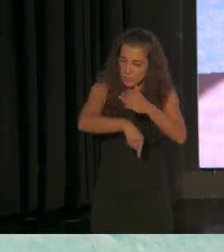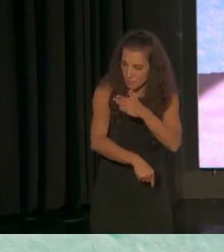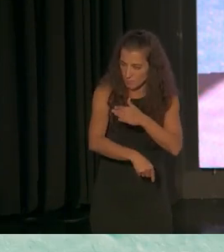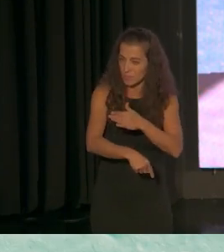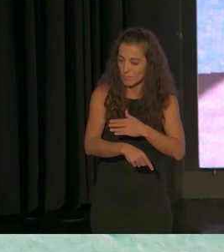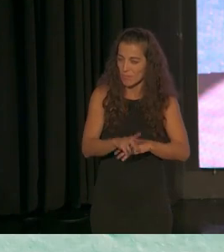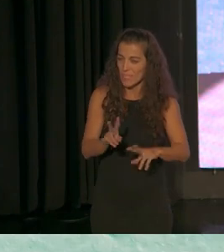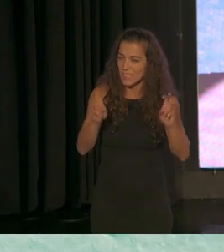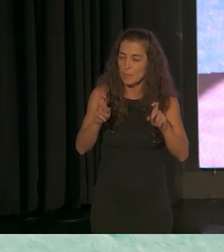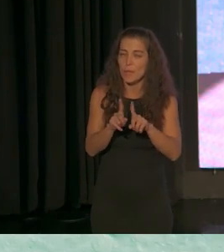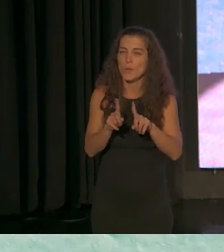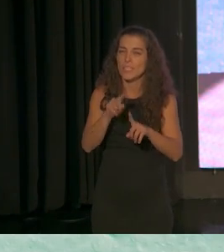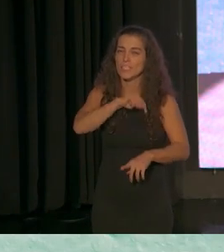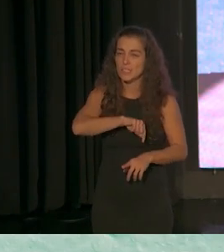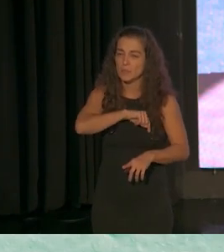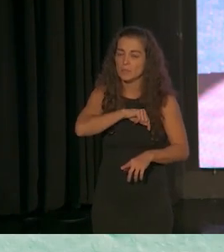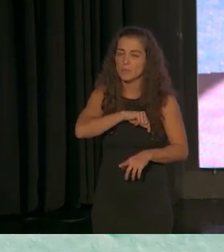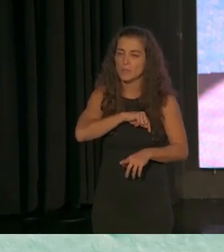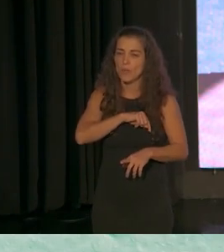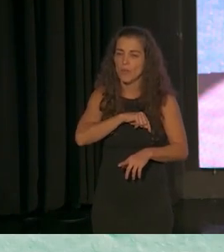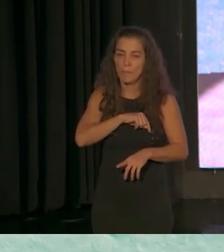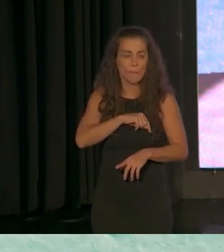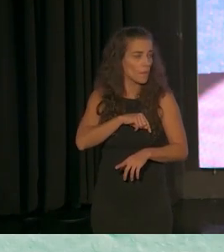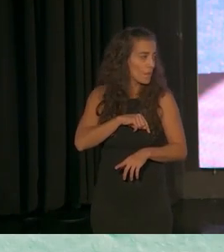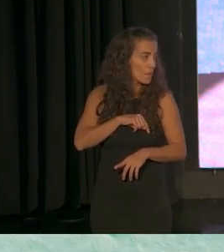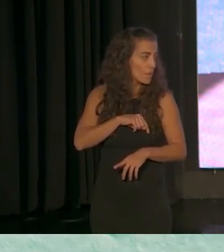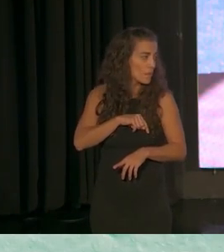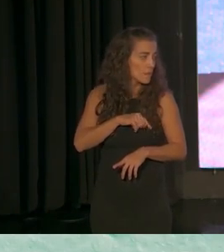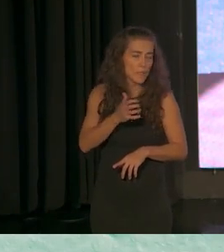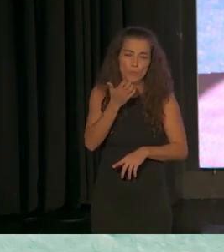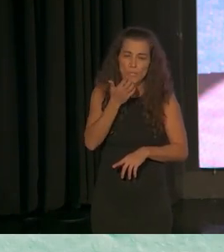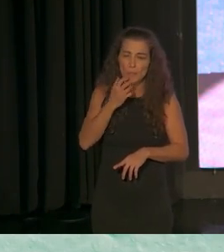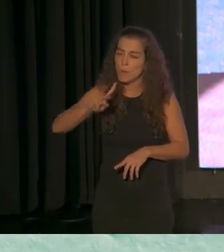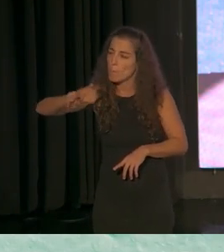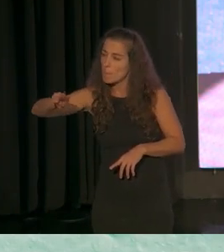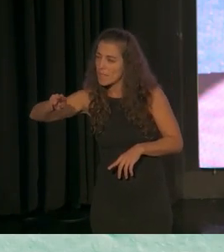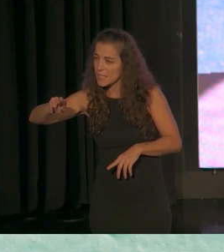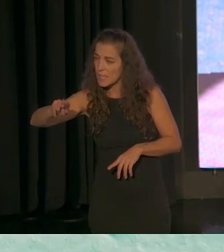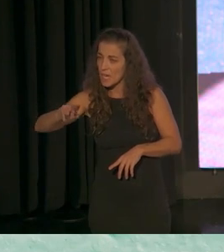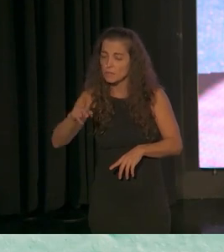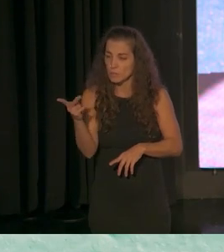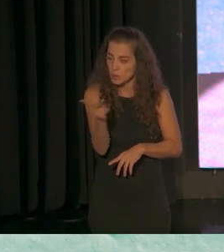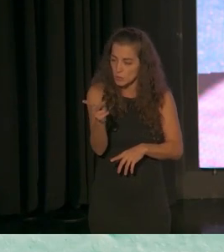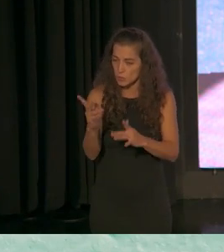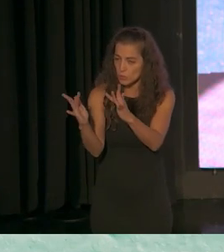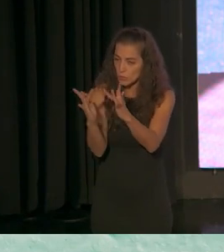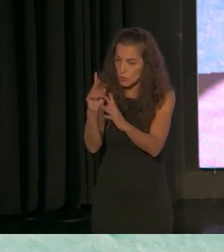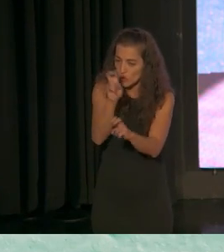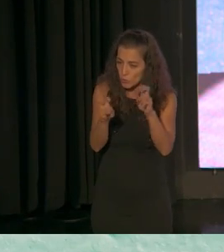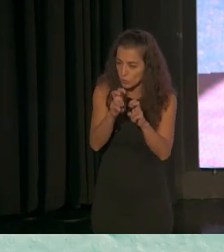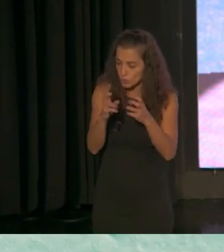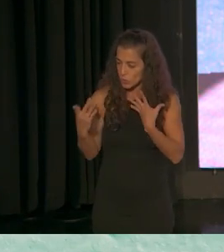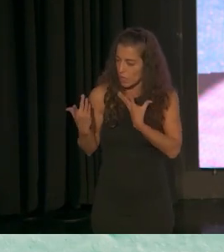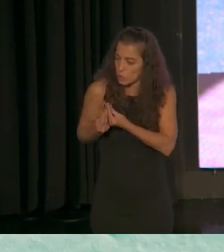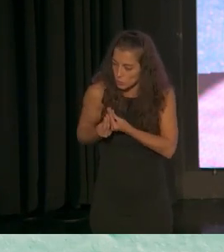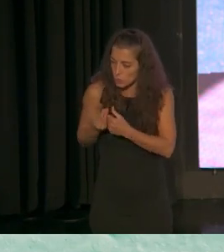tengan sentimientos que si se van por sufrir la pareja buscan sus espacios no tengan ningún sentimiento de